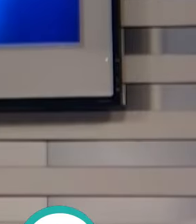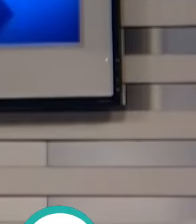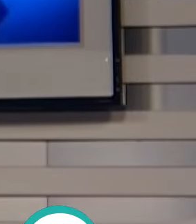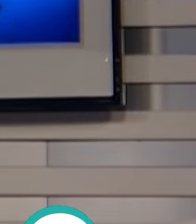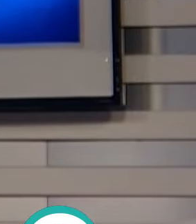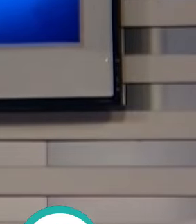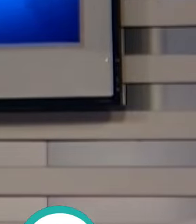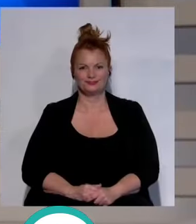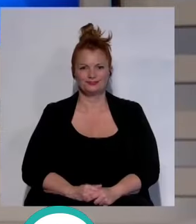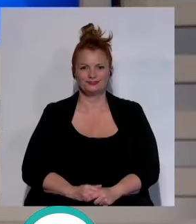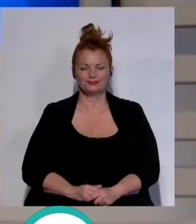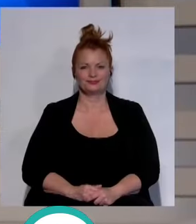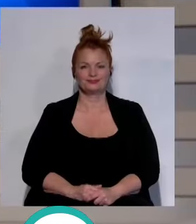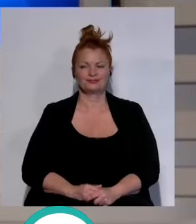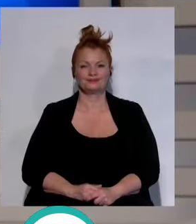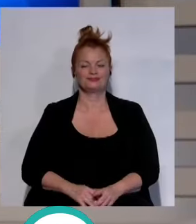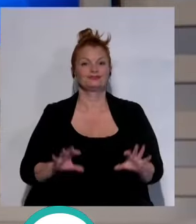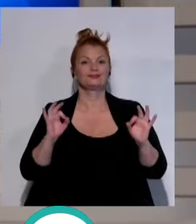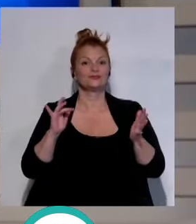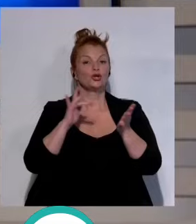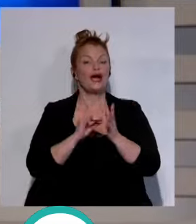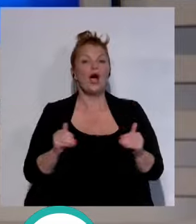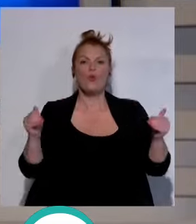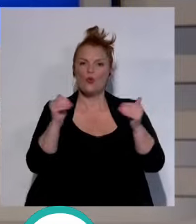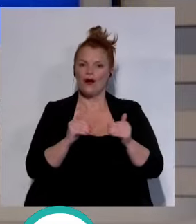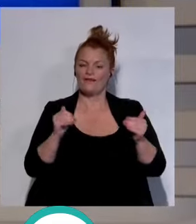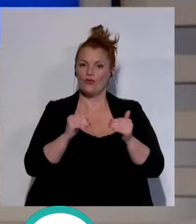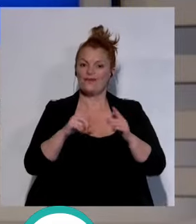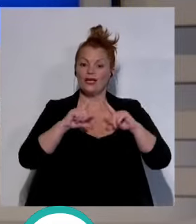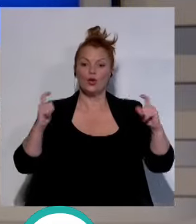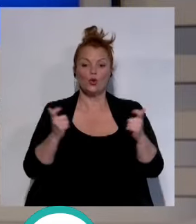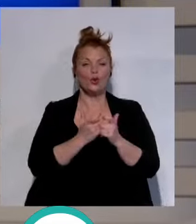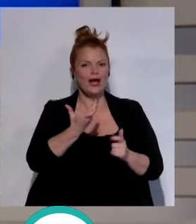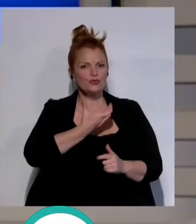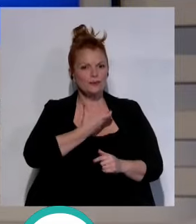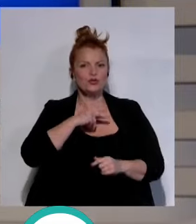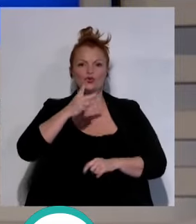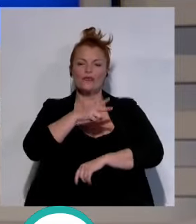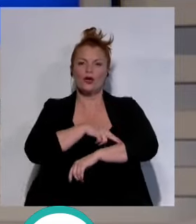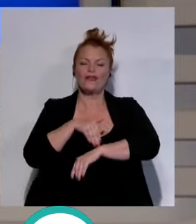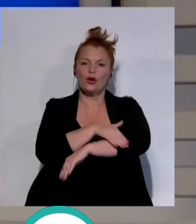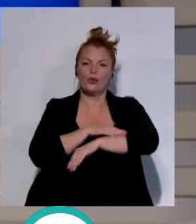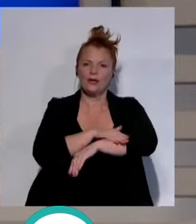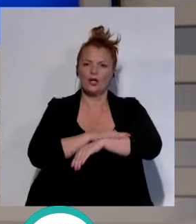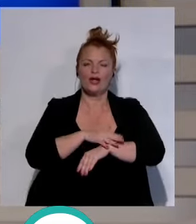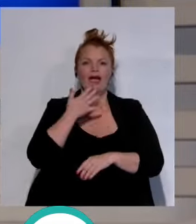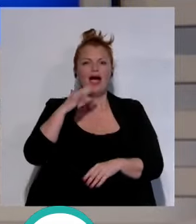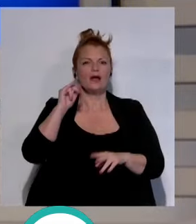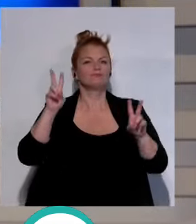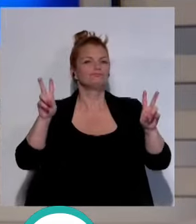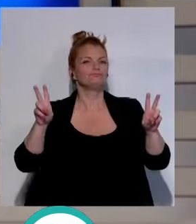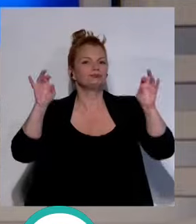y en la jornada del jueves una reunión entre ayuntamientos y subdelegación del gobierno nos deja un titular